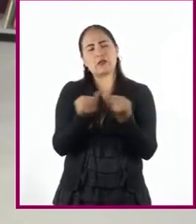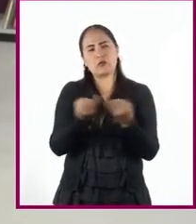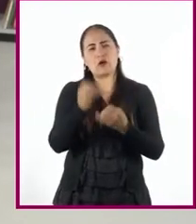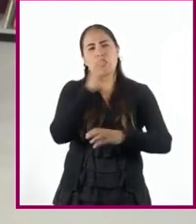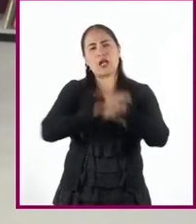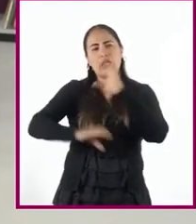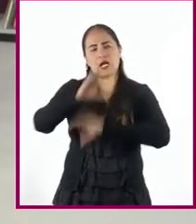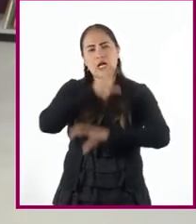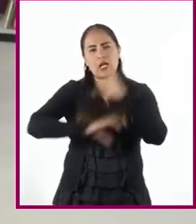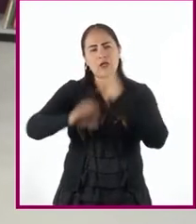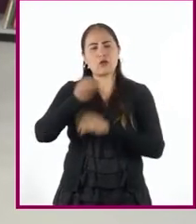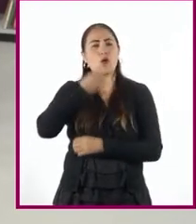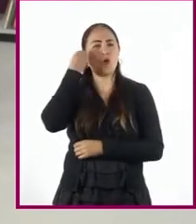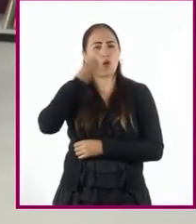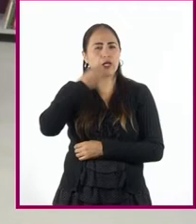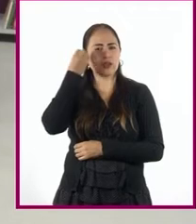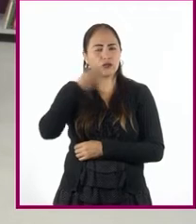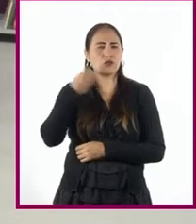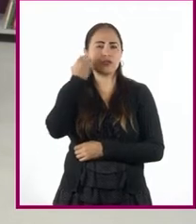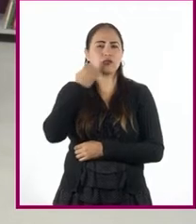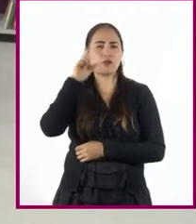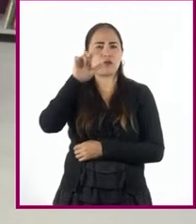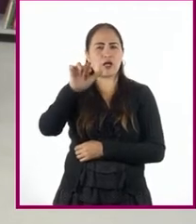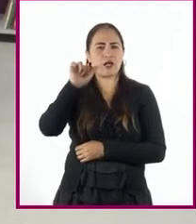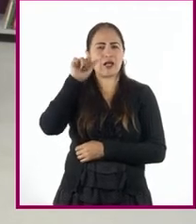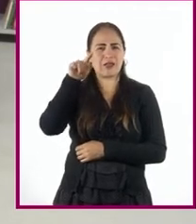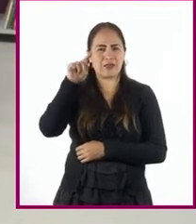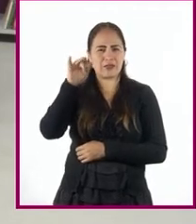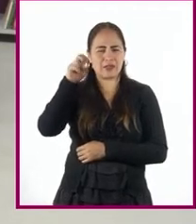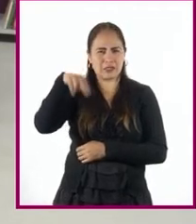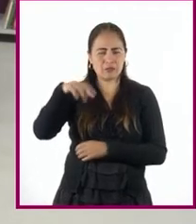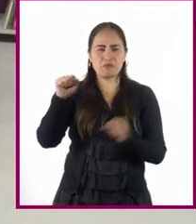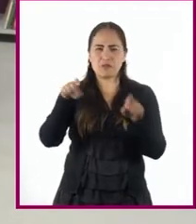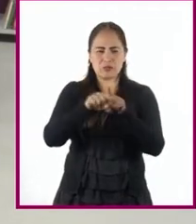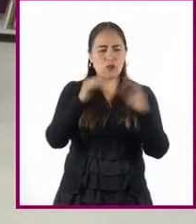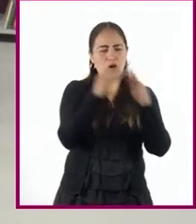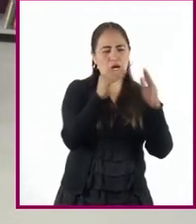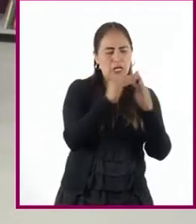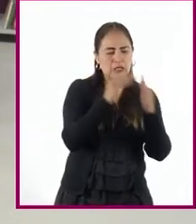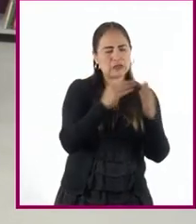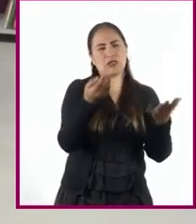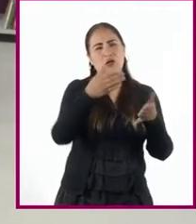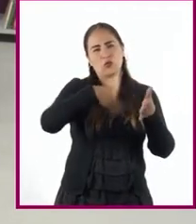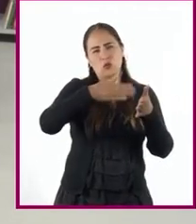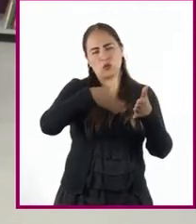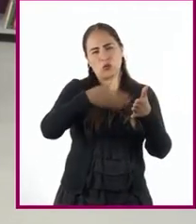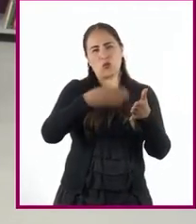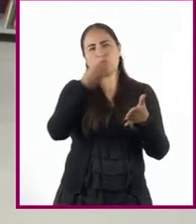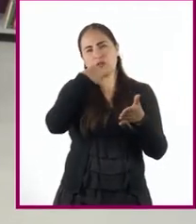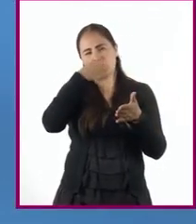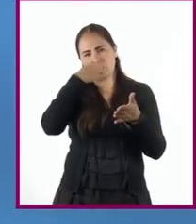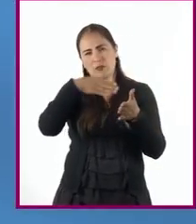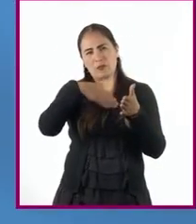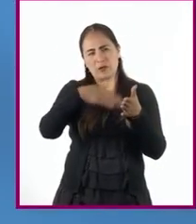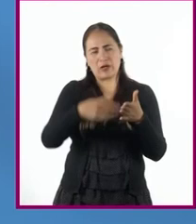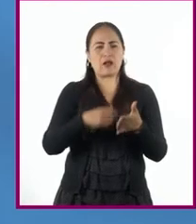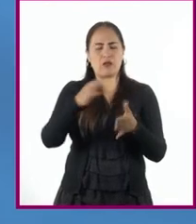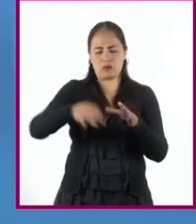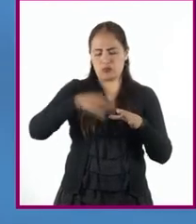oraciones en latín. También se les enseñaba labores del hogar como cocina, costura y trabajos manuales.